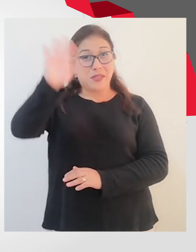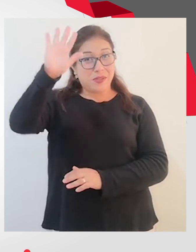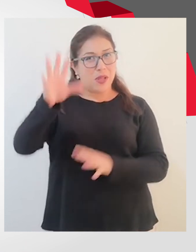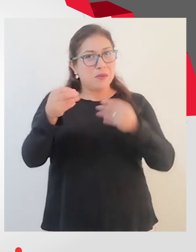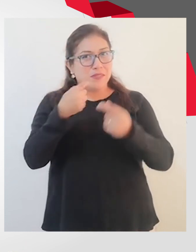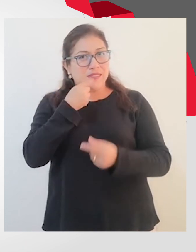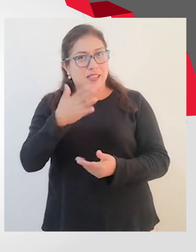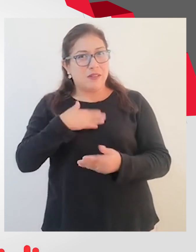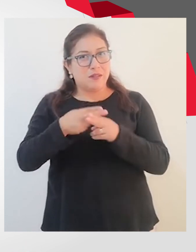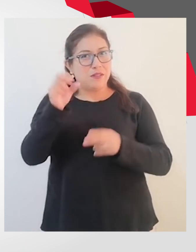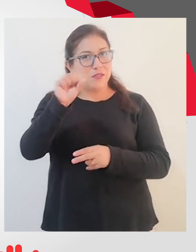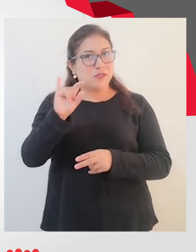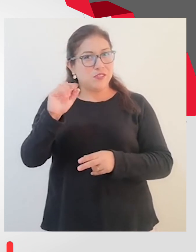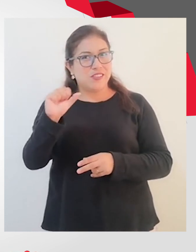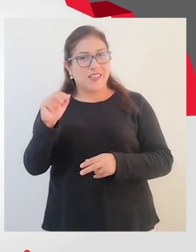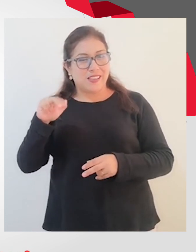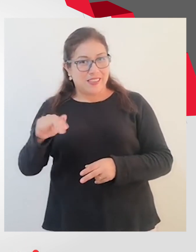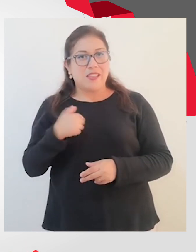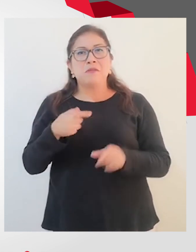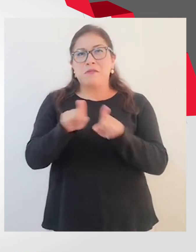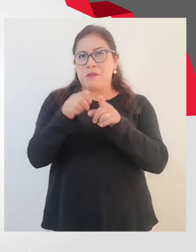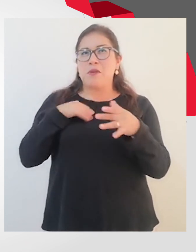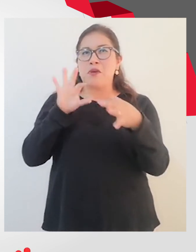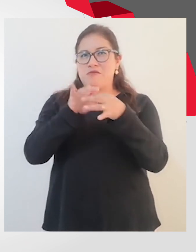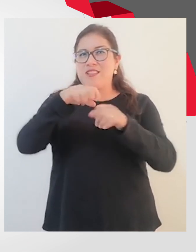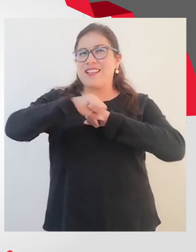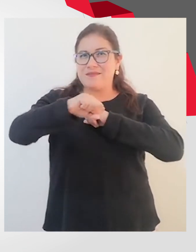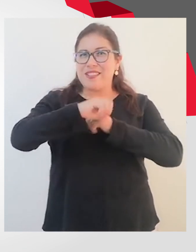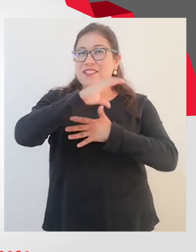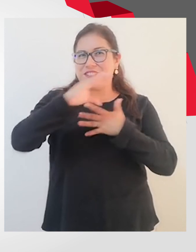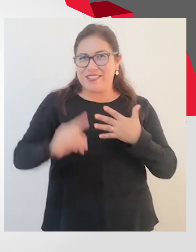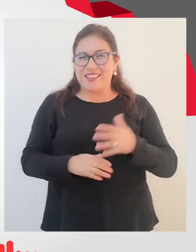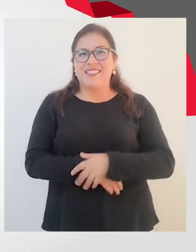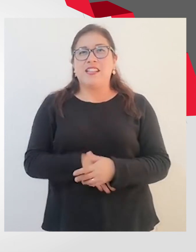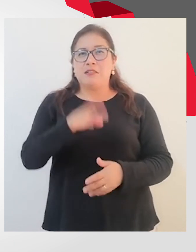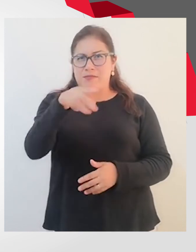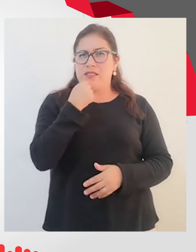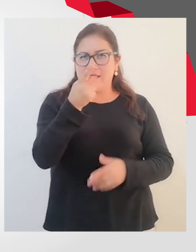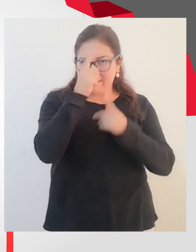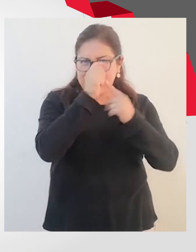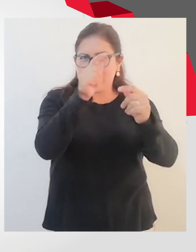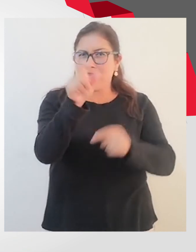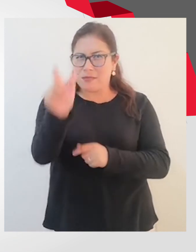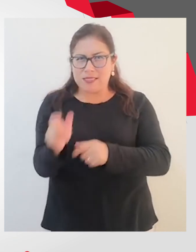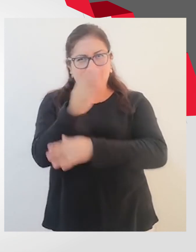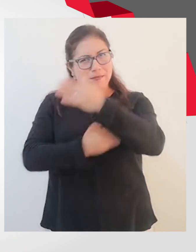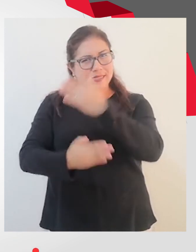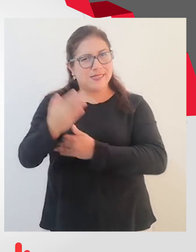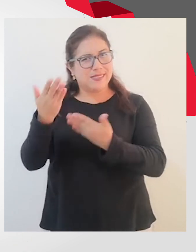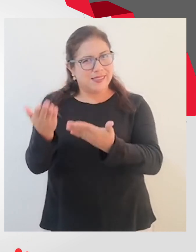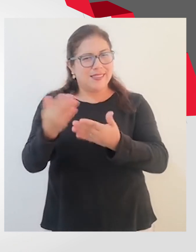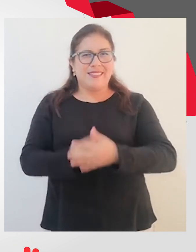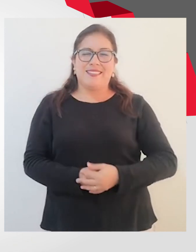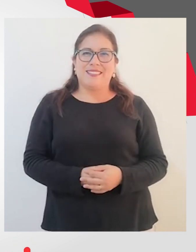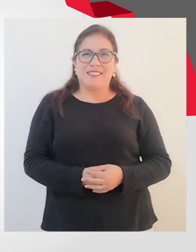Hola amigos, ¿cómo están? Soy Susana Ochoa. Quiero contarles que yo también viní a la campaña del Conadis. Dígalo con respeto, persona